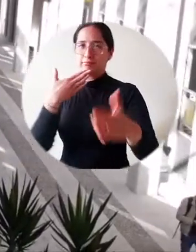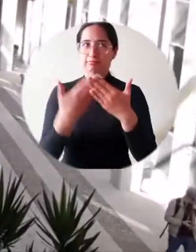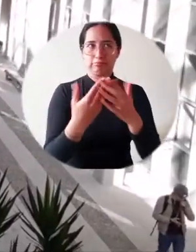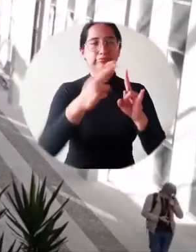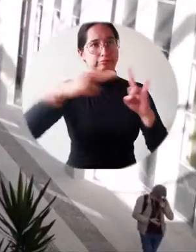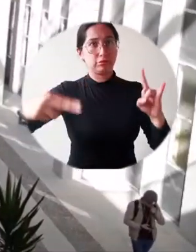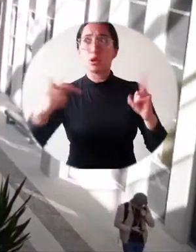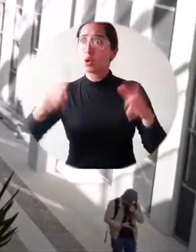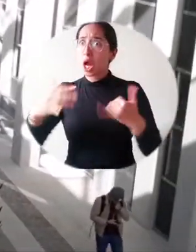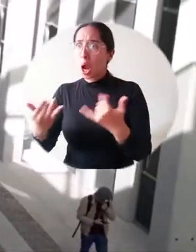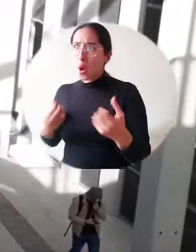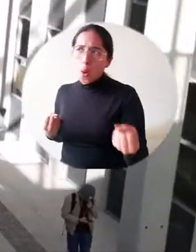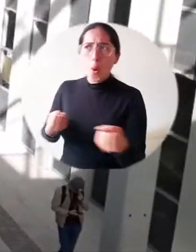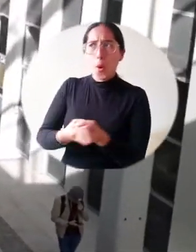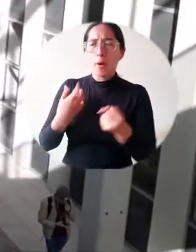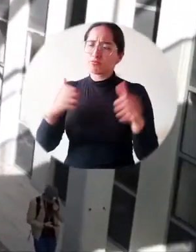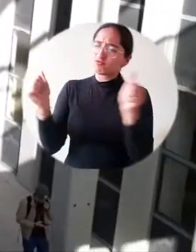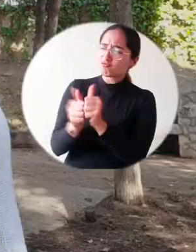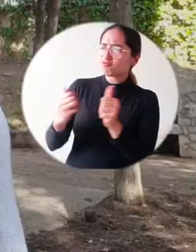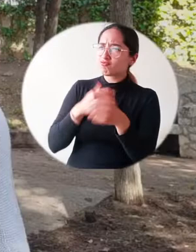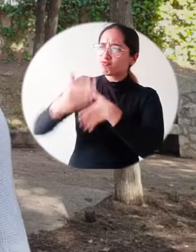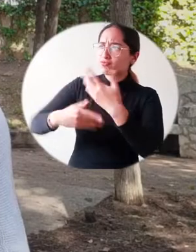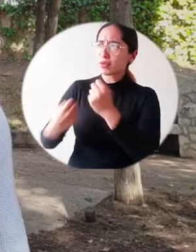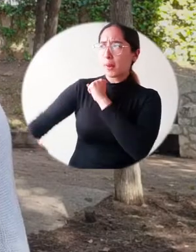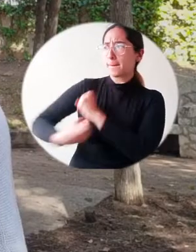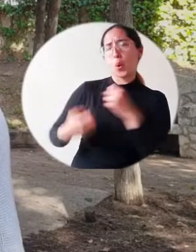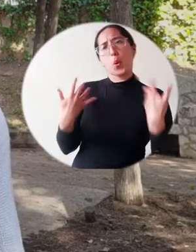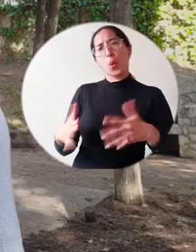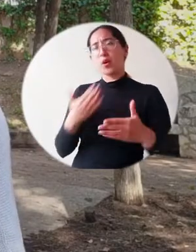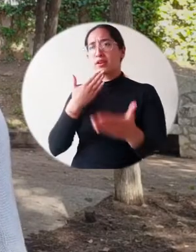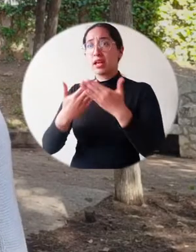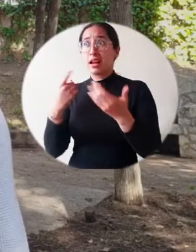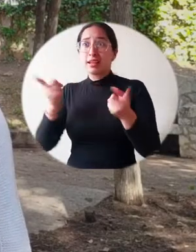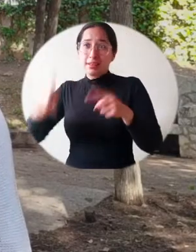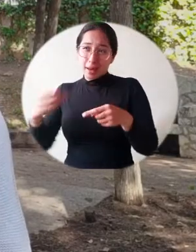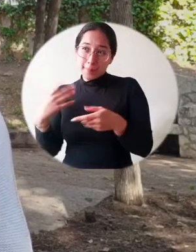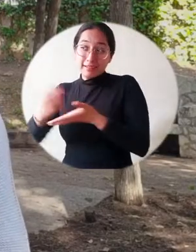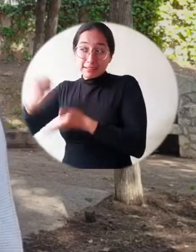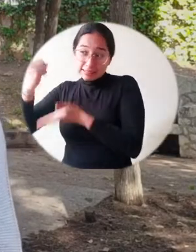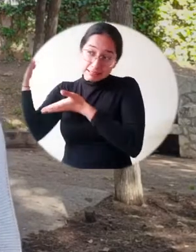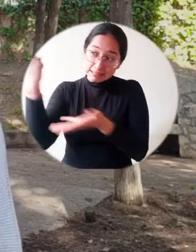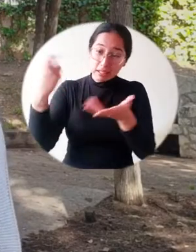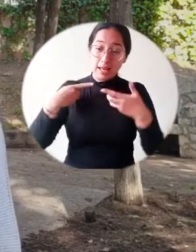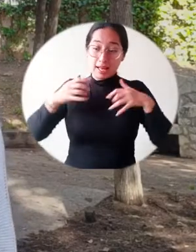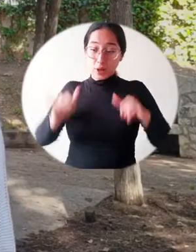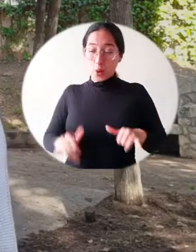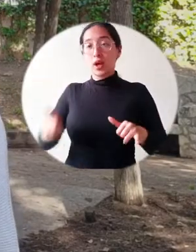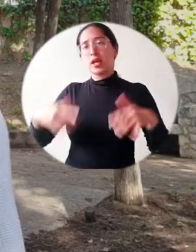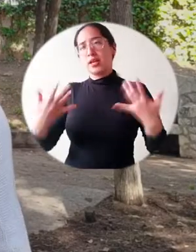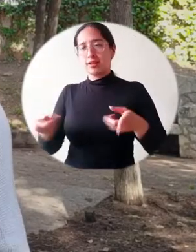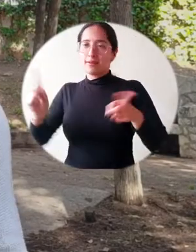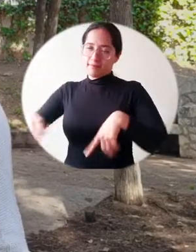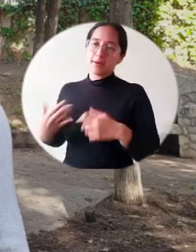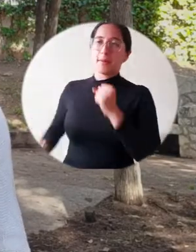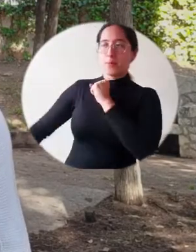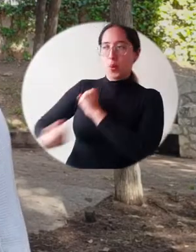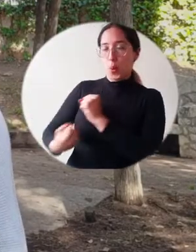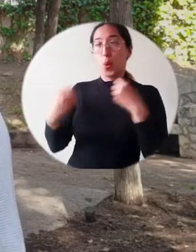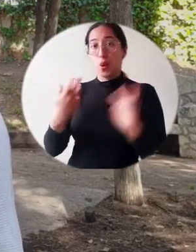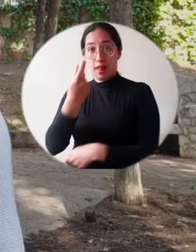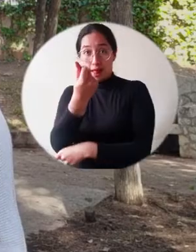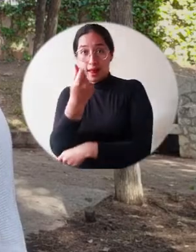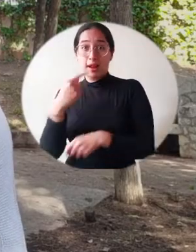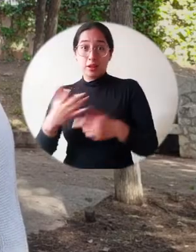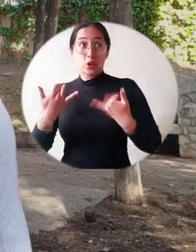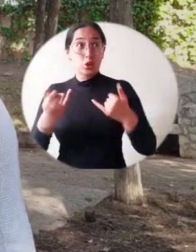la oportunidad otorgada por la Alma Mater. Durante todo este proceso recibí un excelente acompañamiento de la Universidad de Magdalena, un apoyo financiero muy